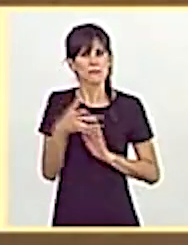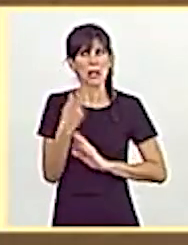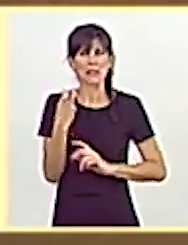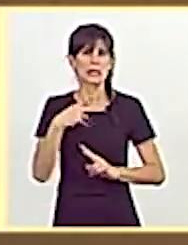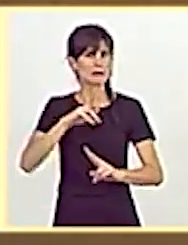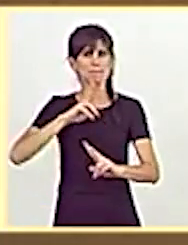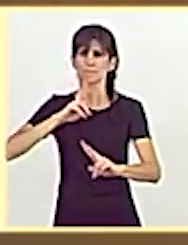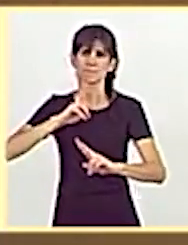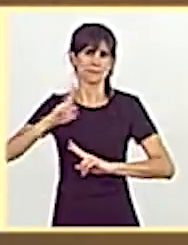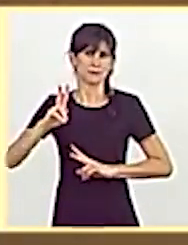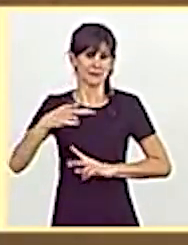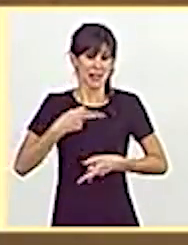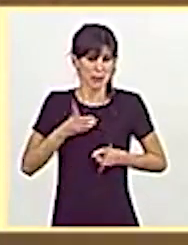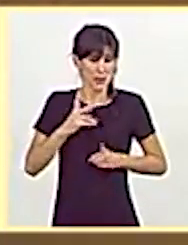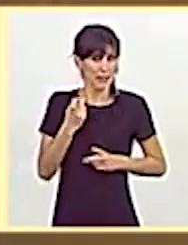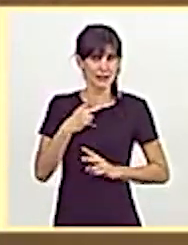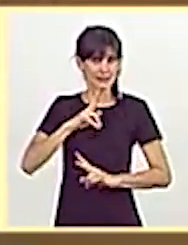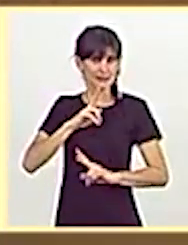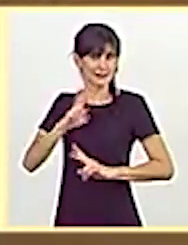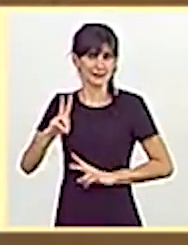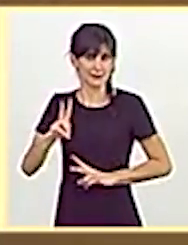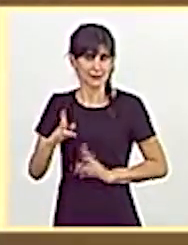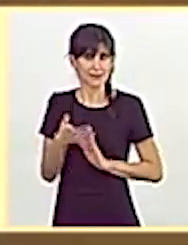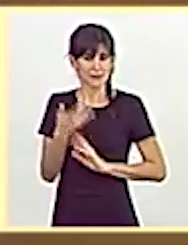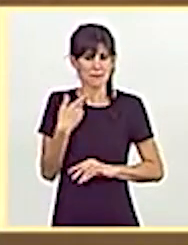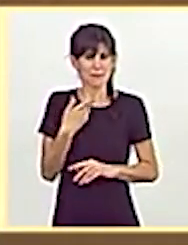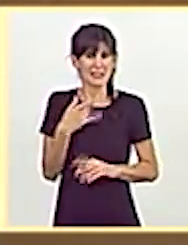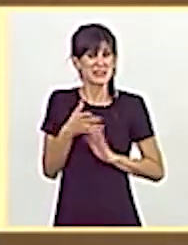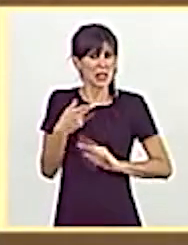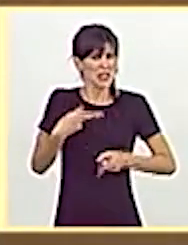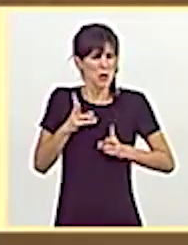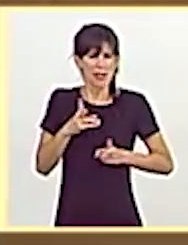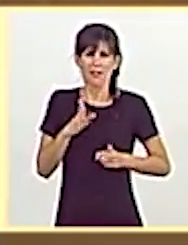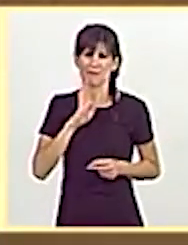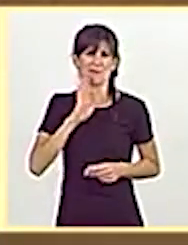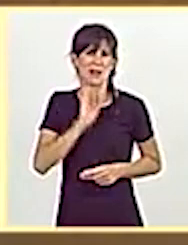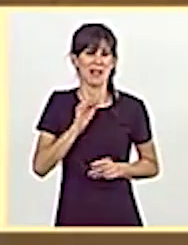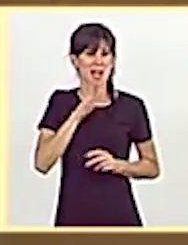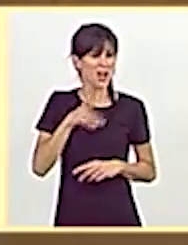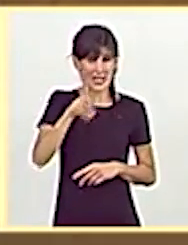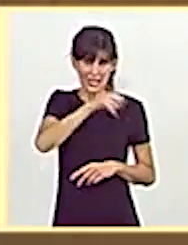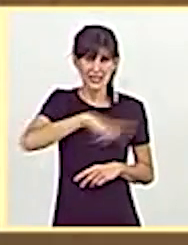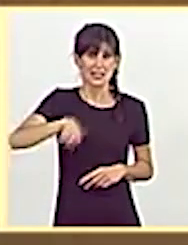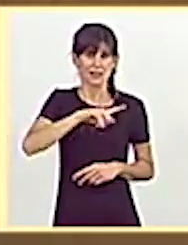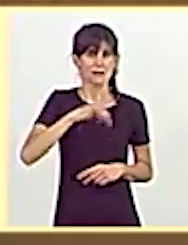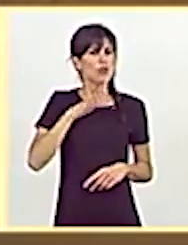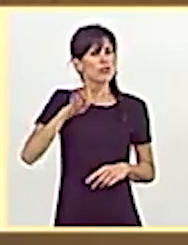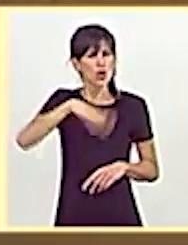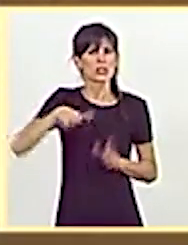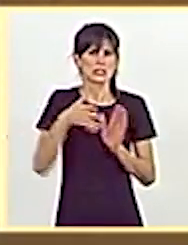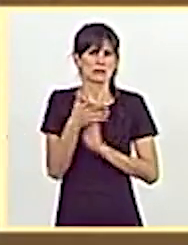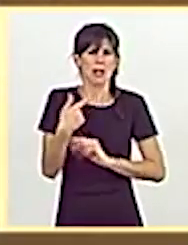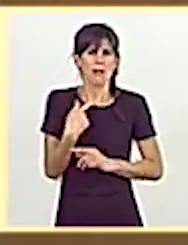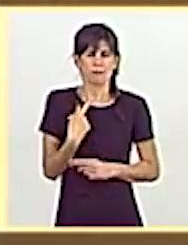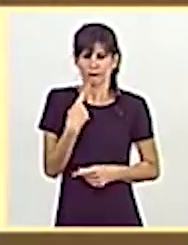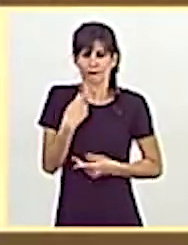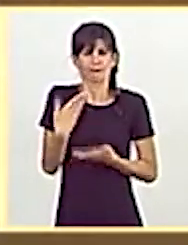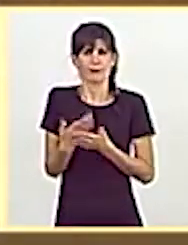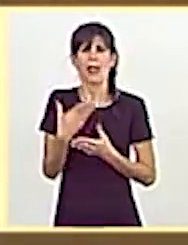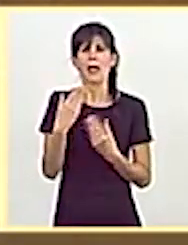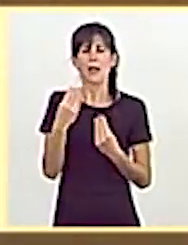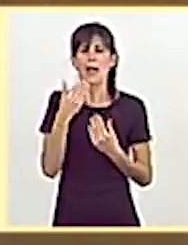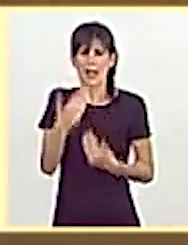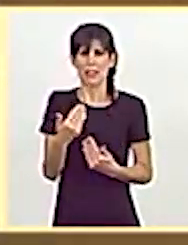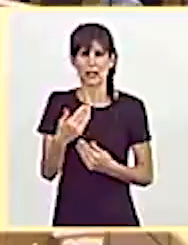una respuesta de esta democracia, de esta extraordinaria democracia que ahora somos y de la que todos rendimos cuentas. Gracias,